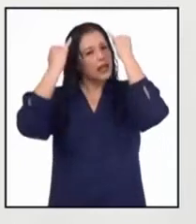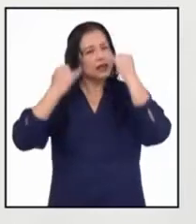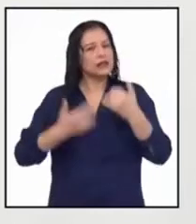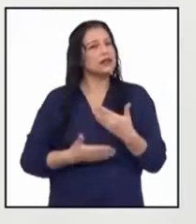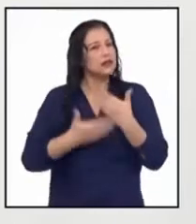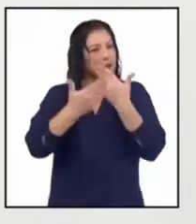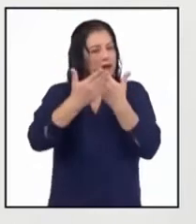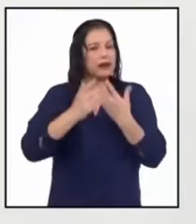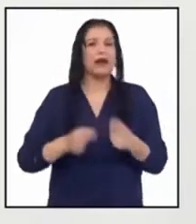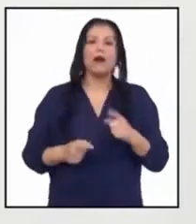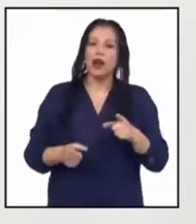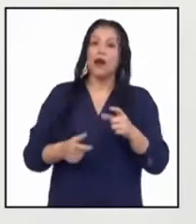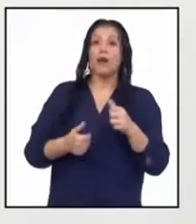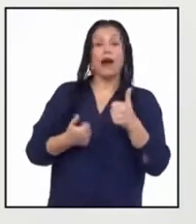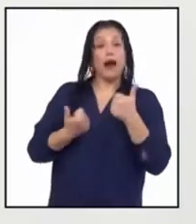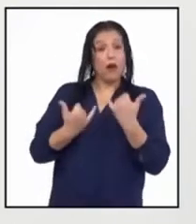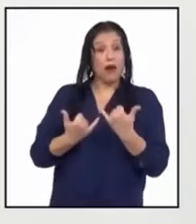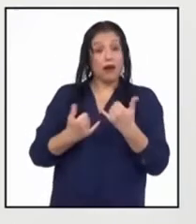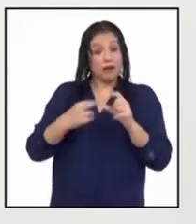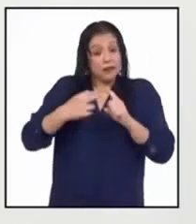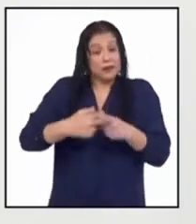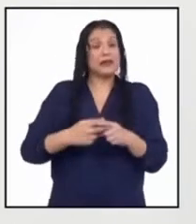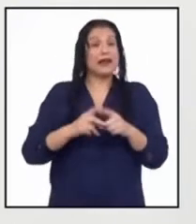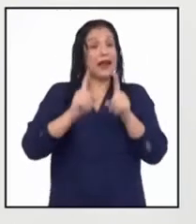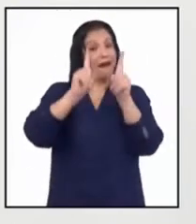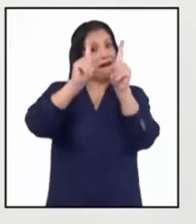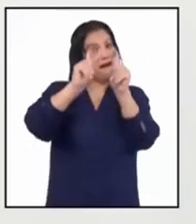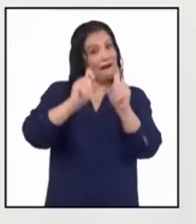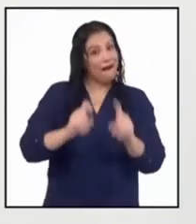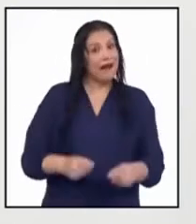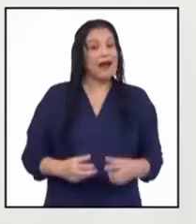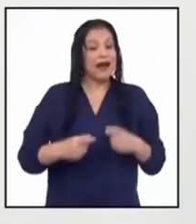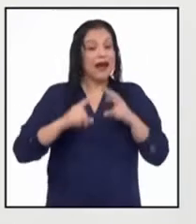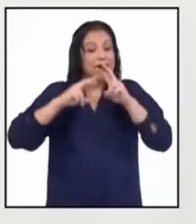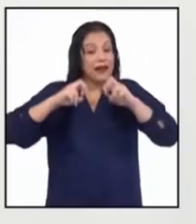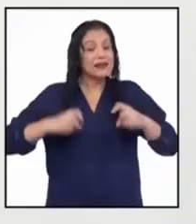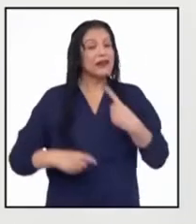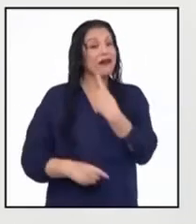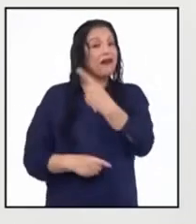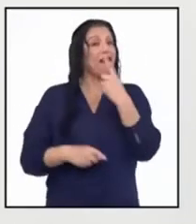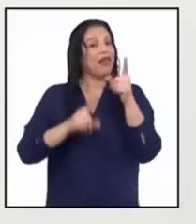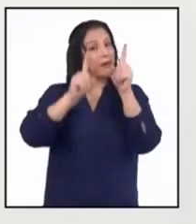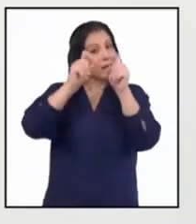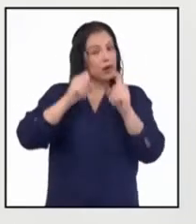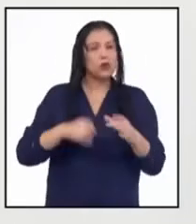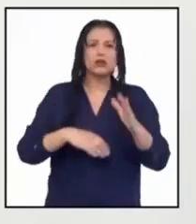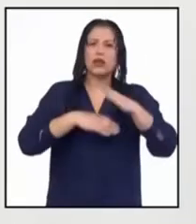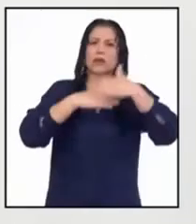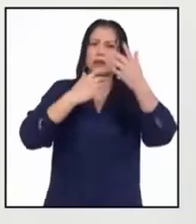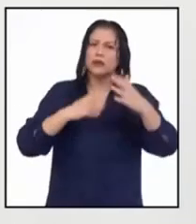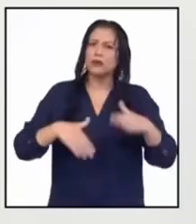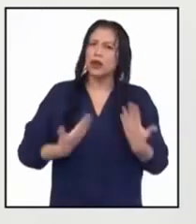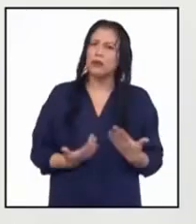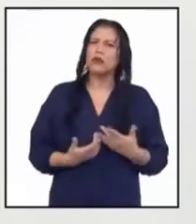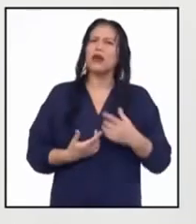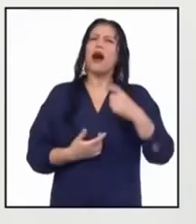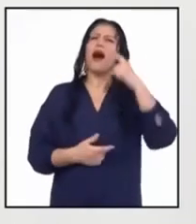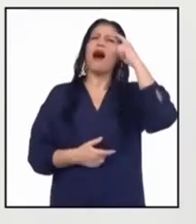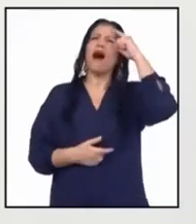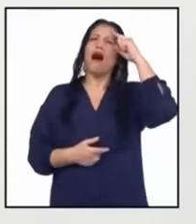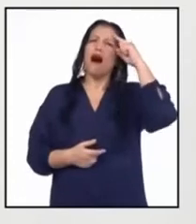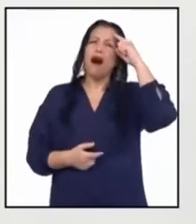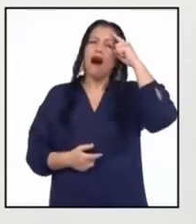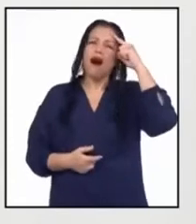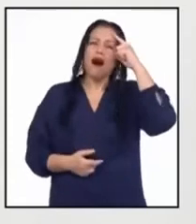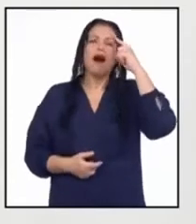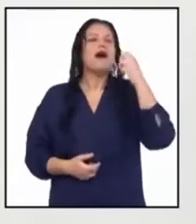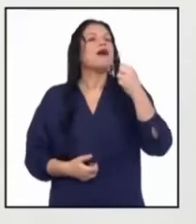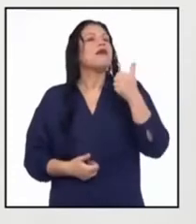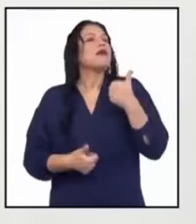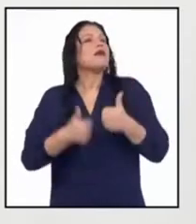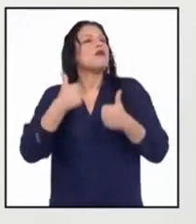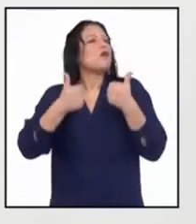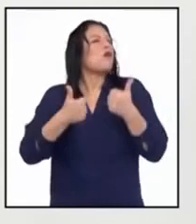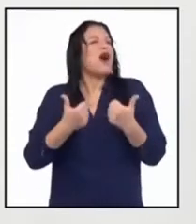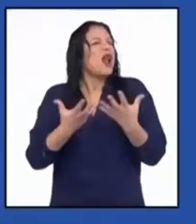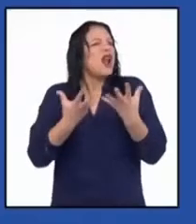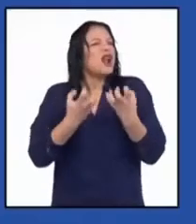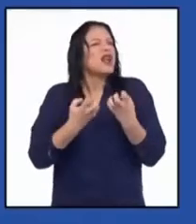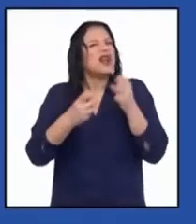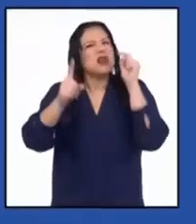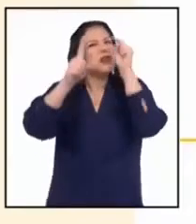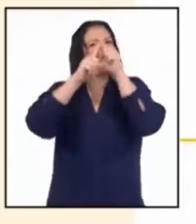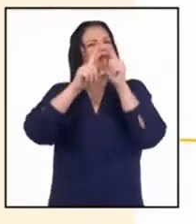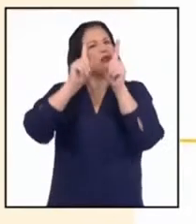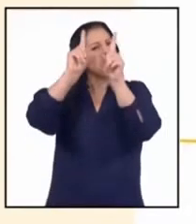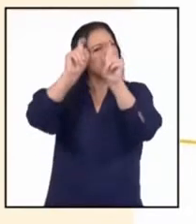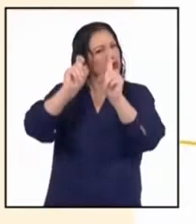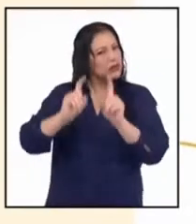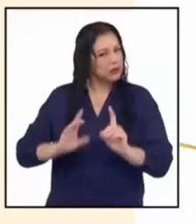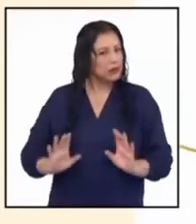una de las preguntas. Así podremos reflexionar sobre qué nos quiere preguntar cada una de ellas.